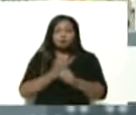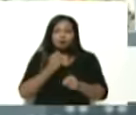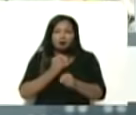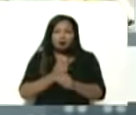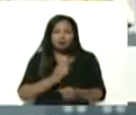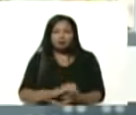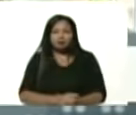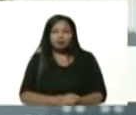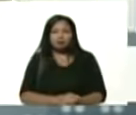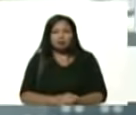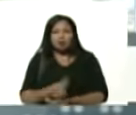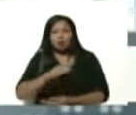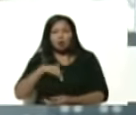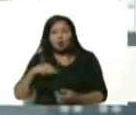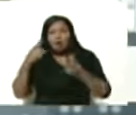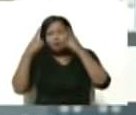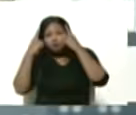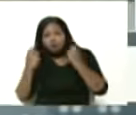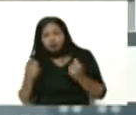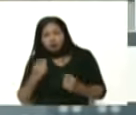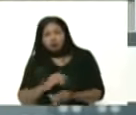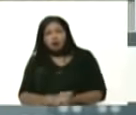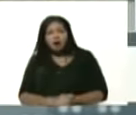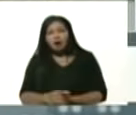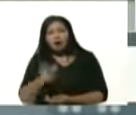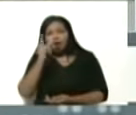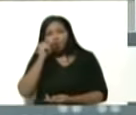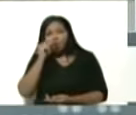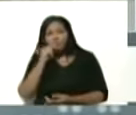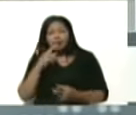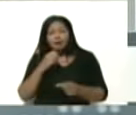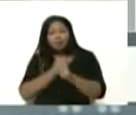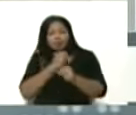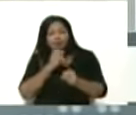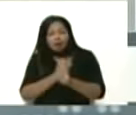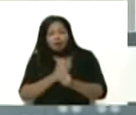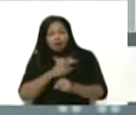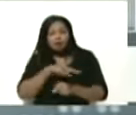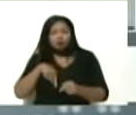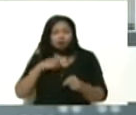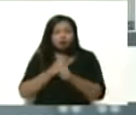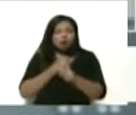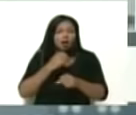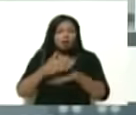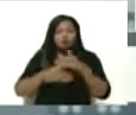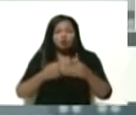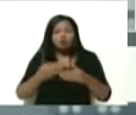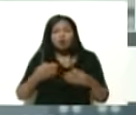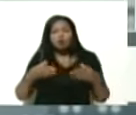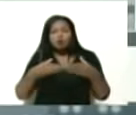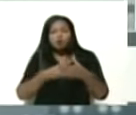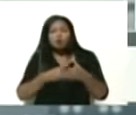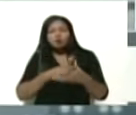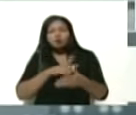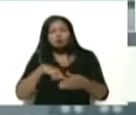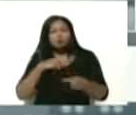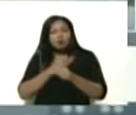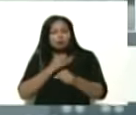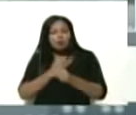a nuestras profesionales al hombre trabajador a nuestros trabajadores y trabajadoras a la clase obrera venezolana